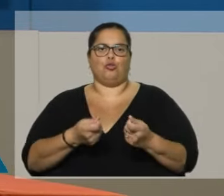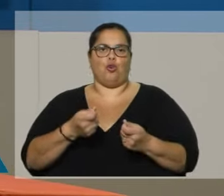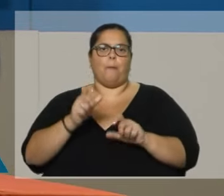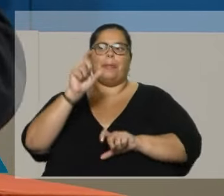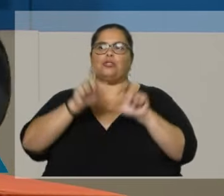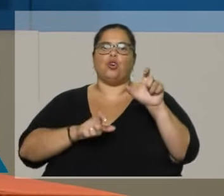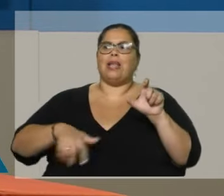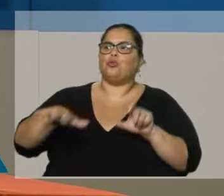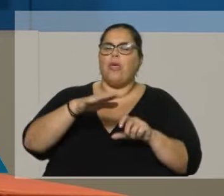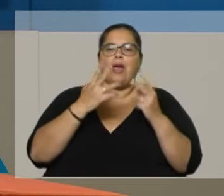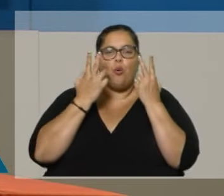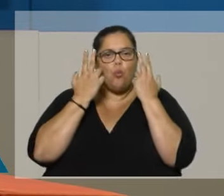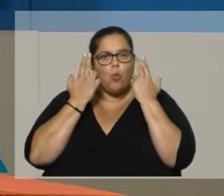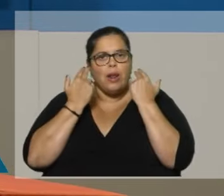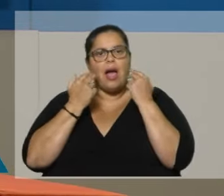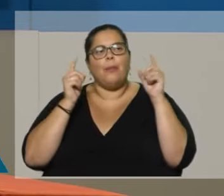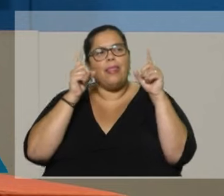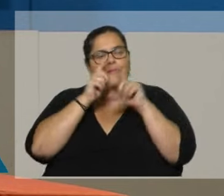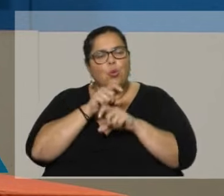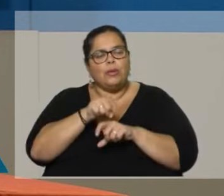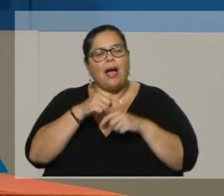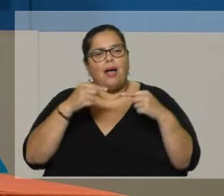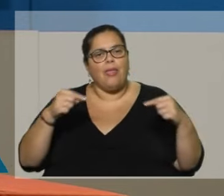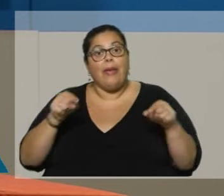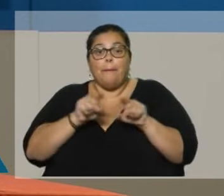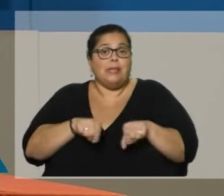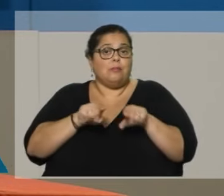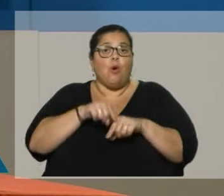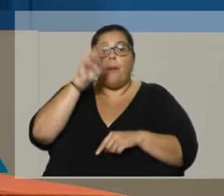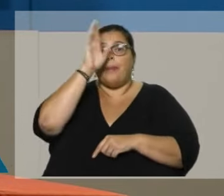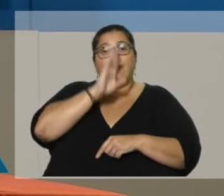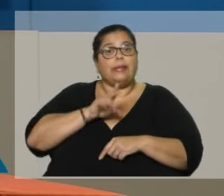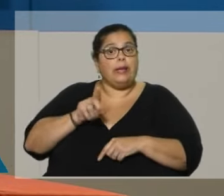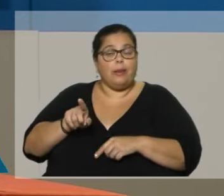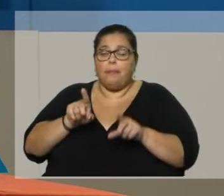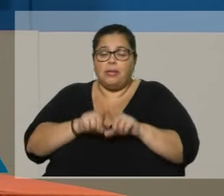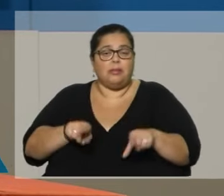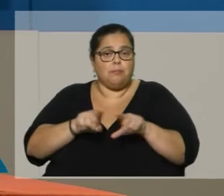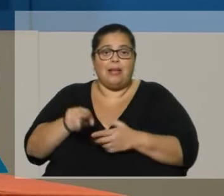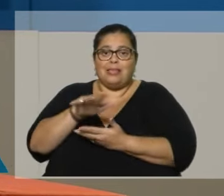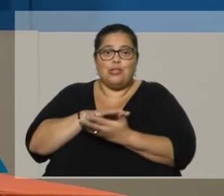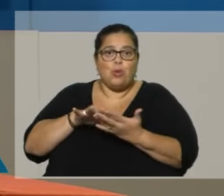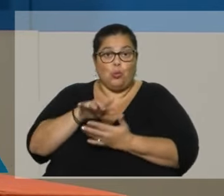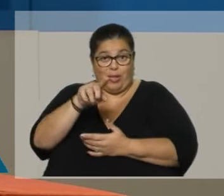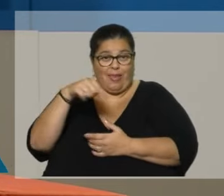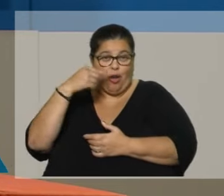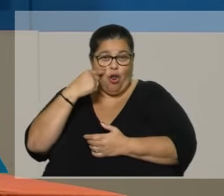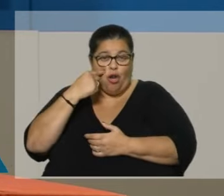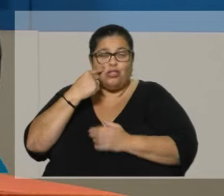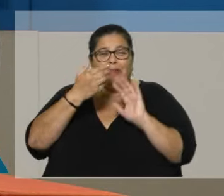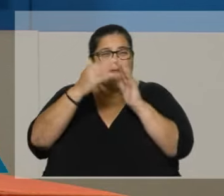vulnerabilidad, de dificultad, ¿no? Esto pasó en Brasil, por ejemplo. Si alguien conoce las favelas de